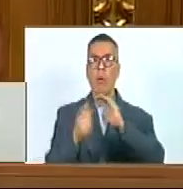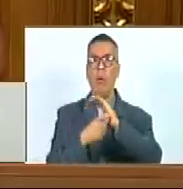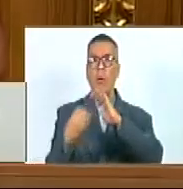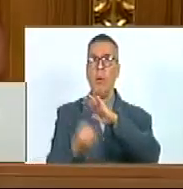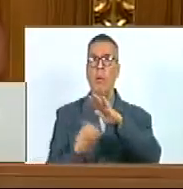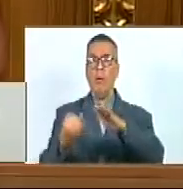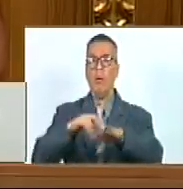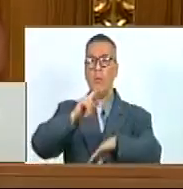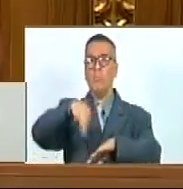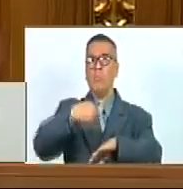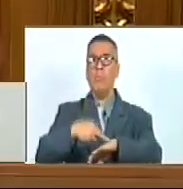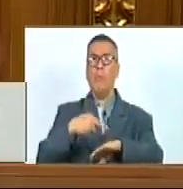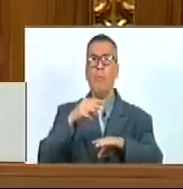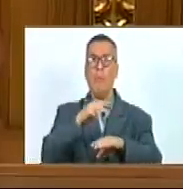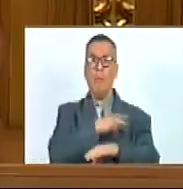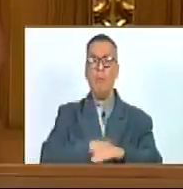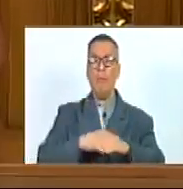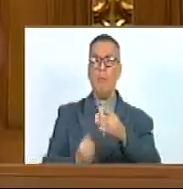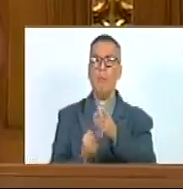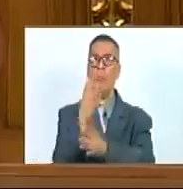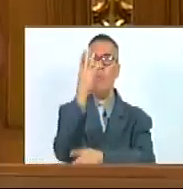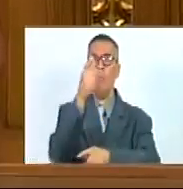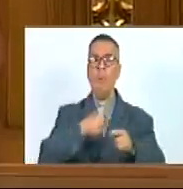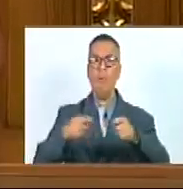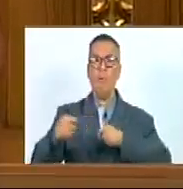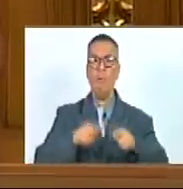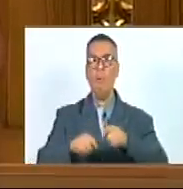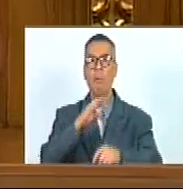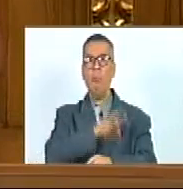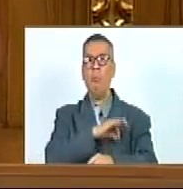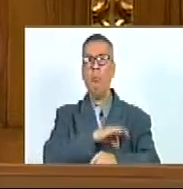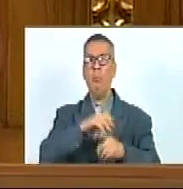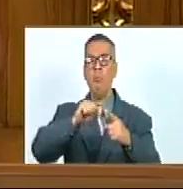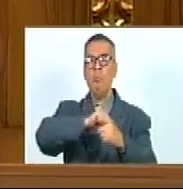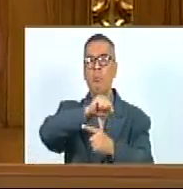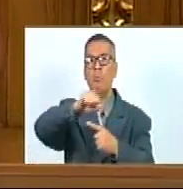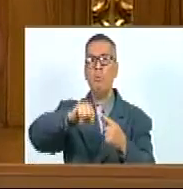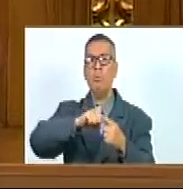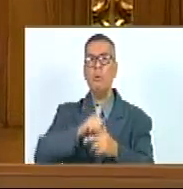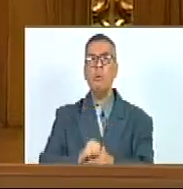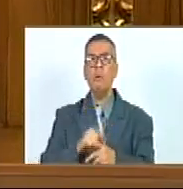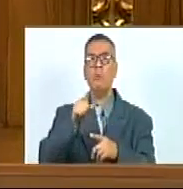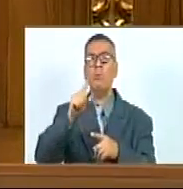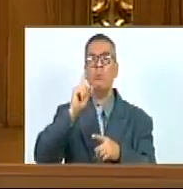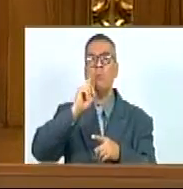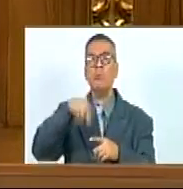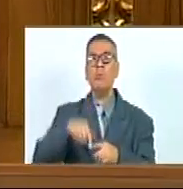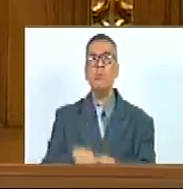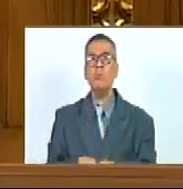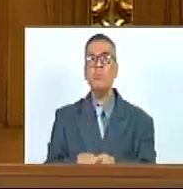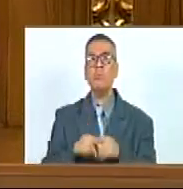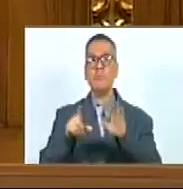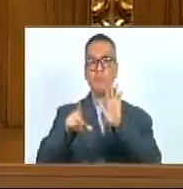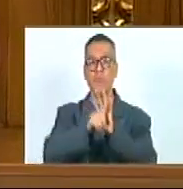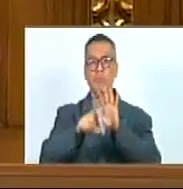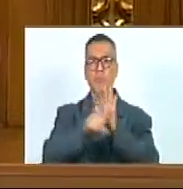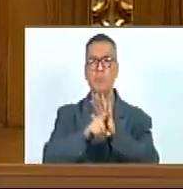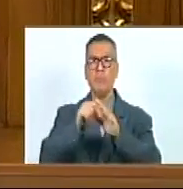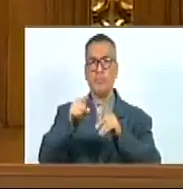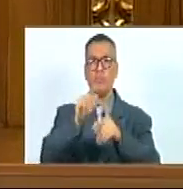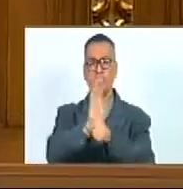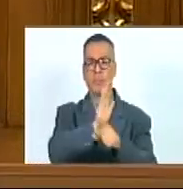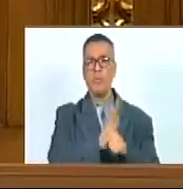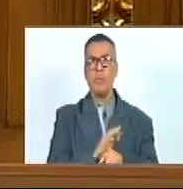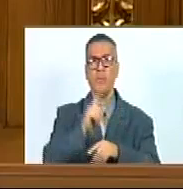nacionales La misión árbol Los movimientos Sociales ambientalistas Pero sobre todo Las leyes Para su